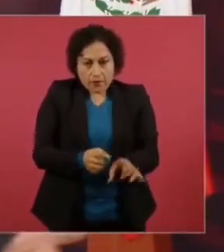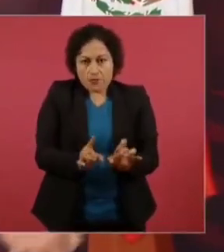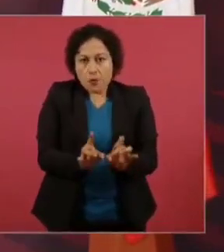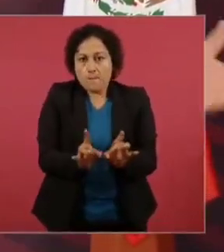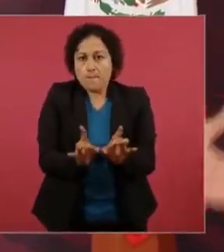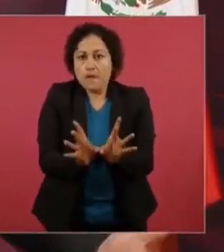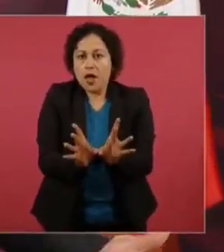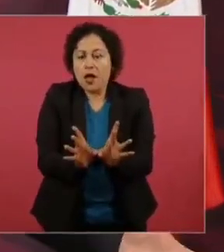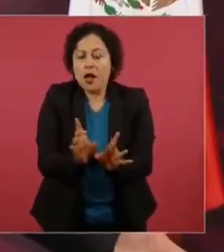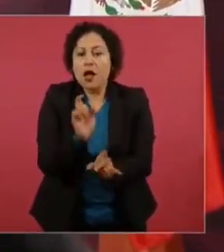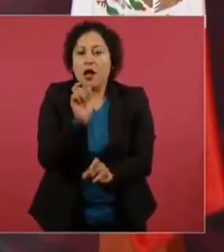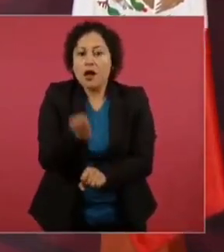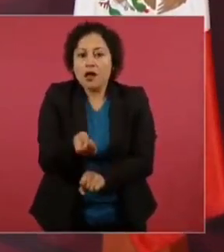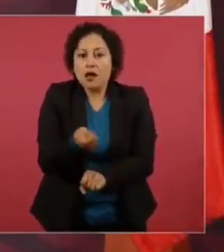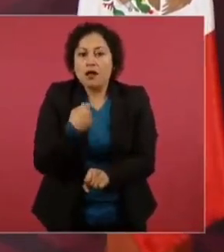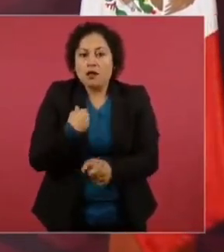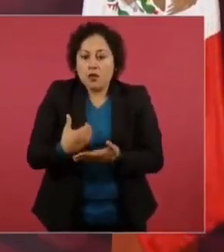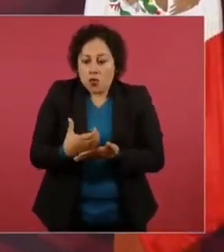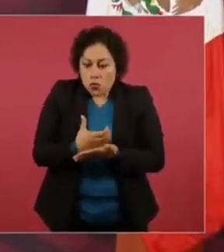¿Cómo me curo?